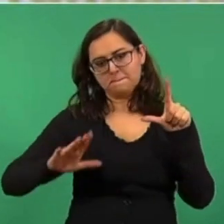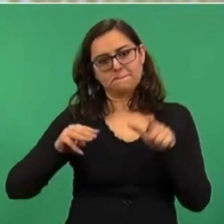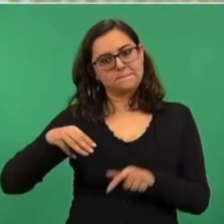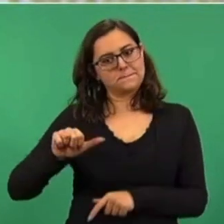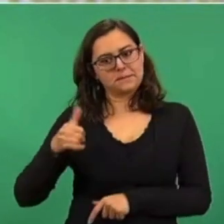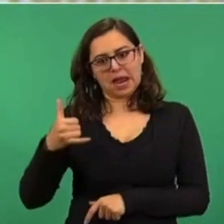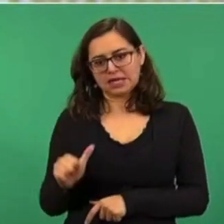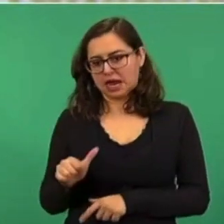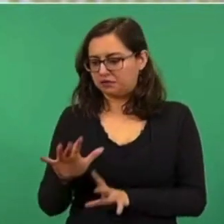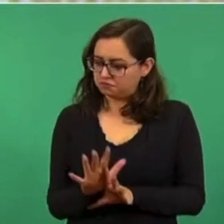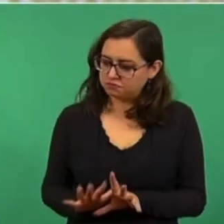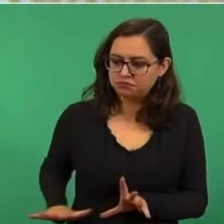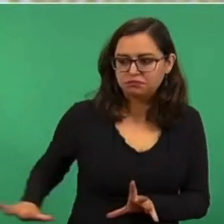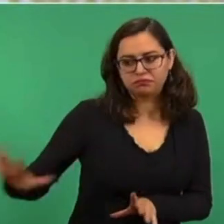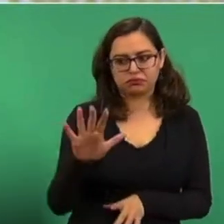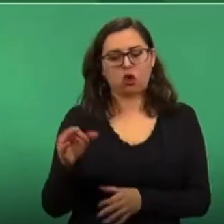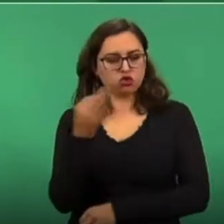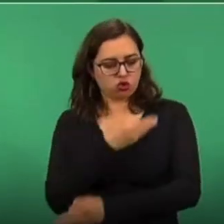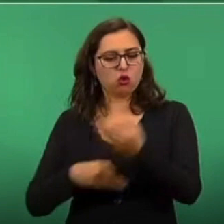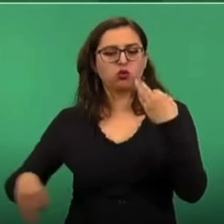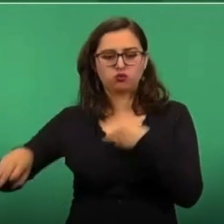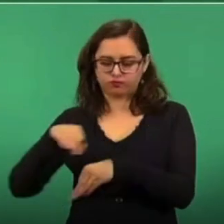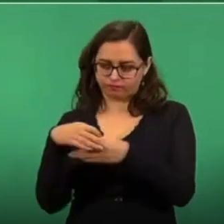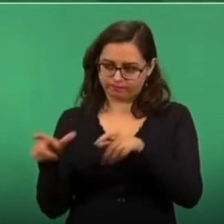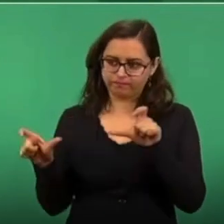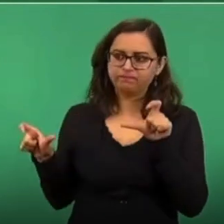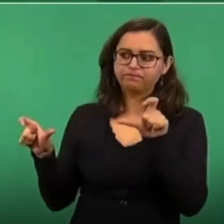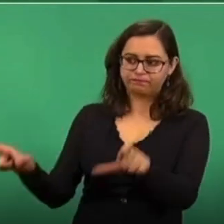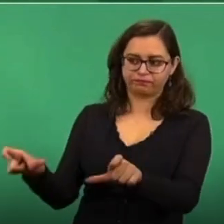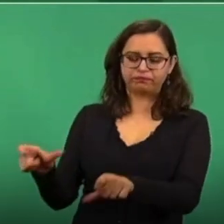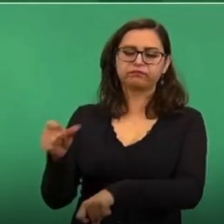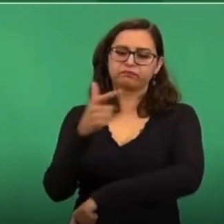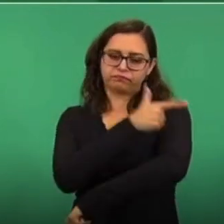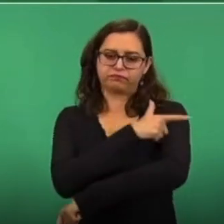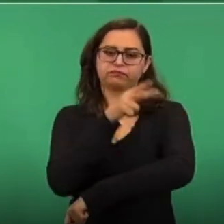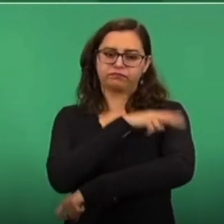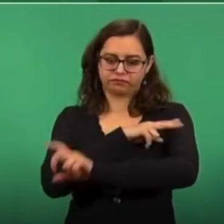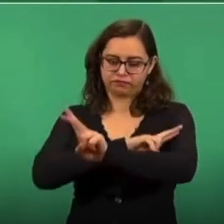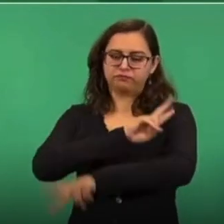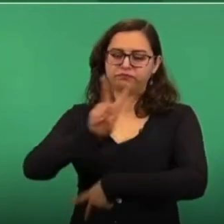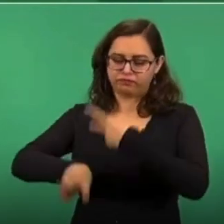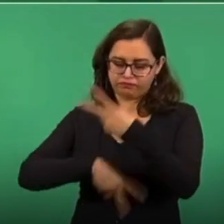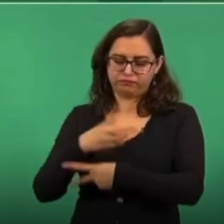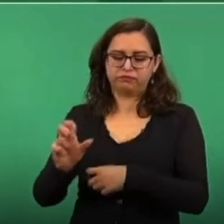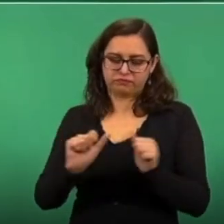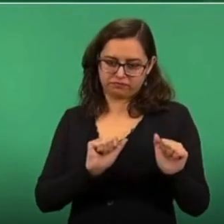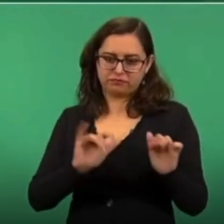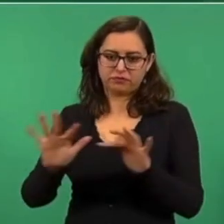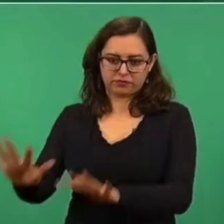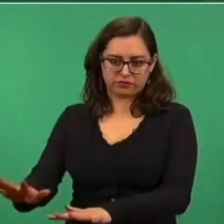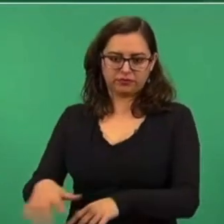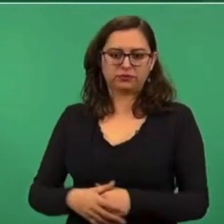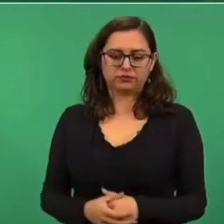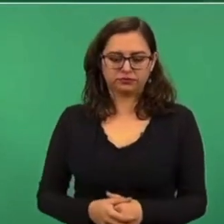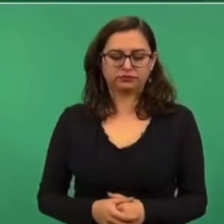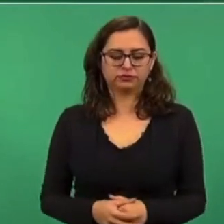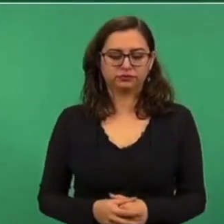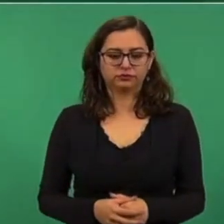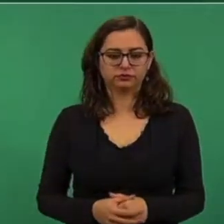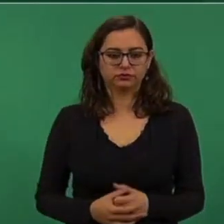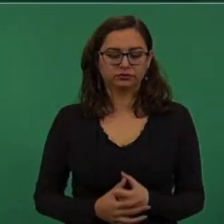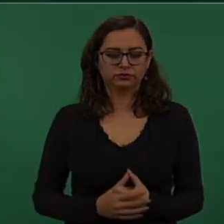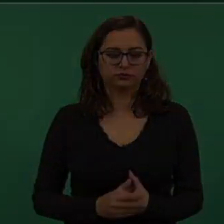Van a participar más miembros, más integrantes de la Guardia Nacional.